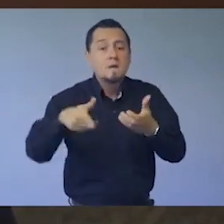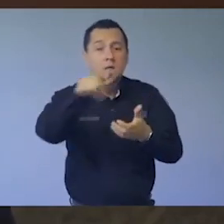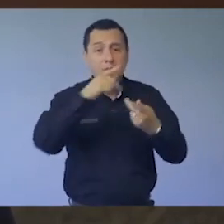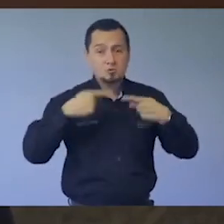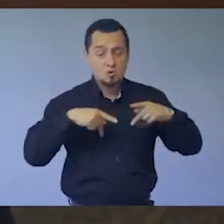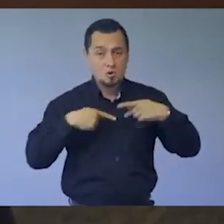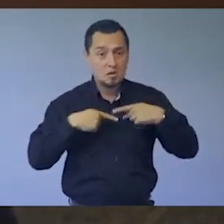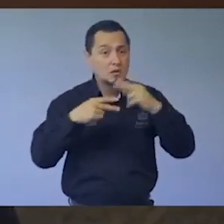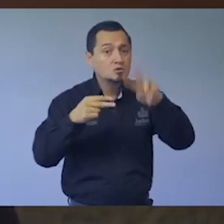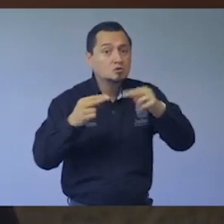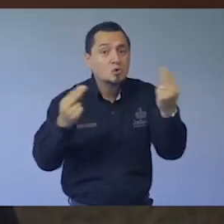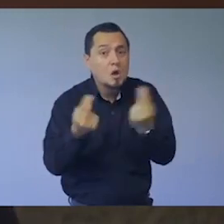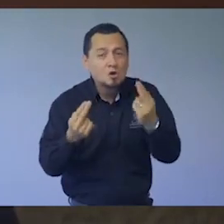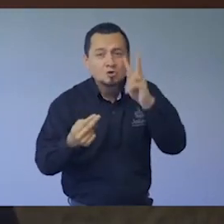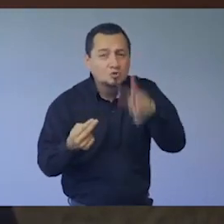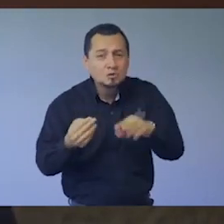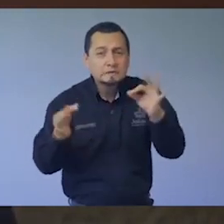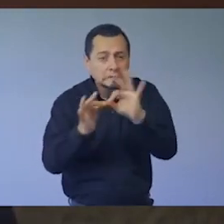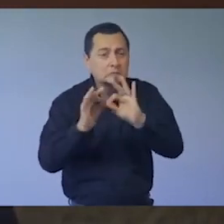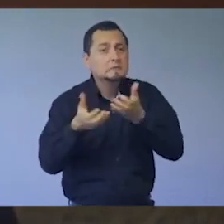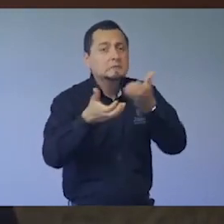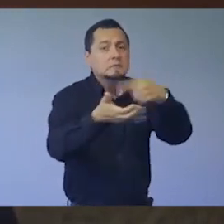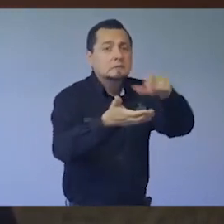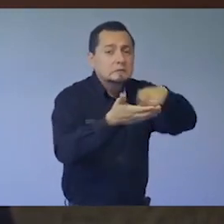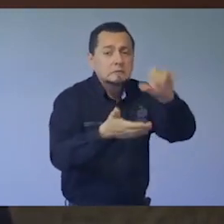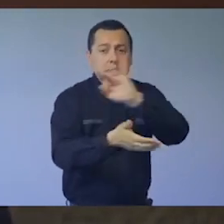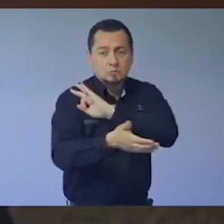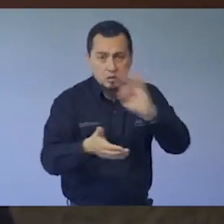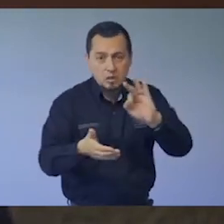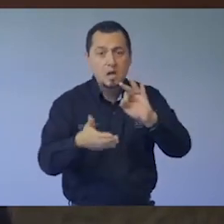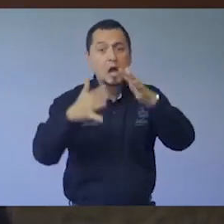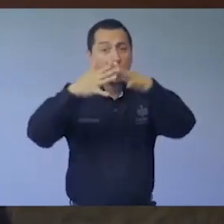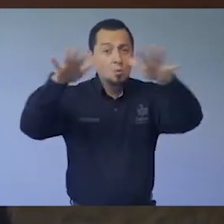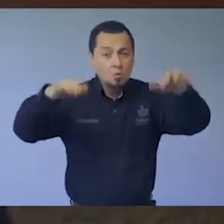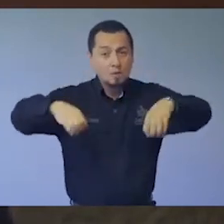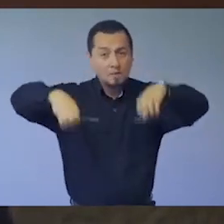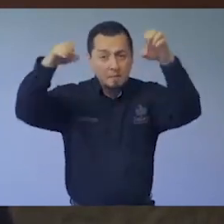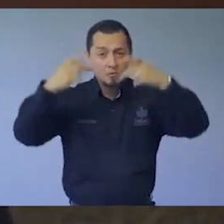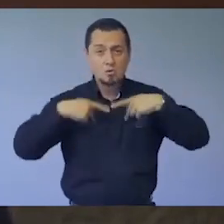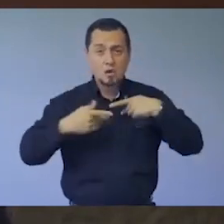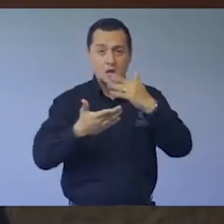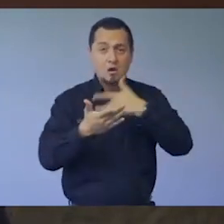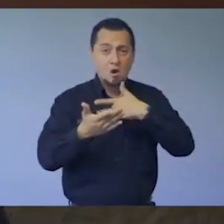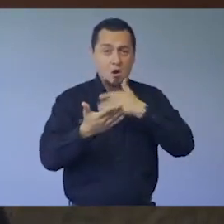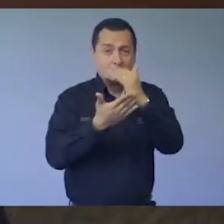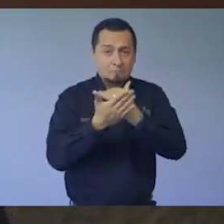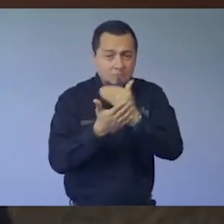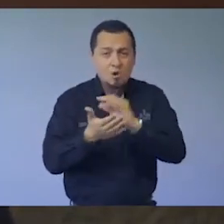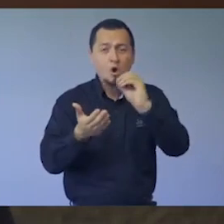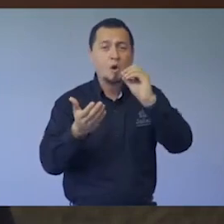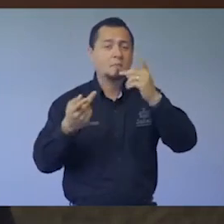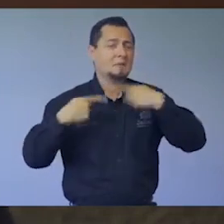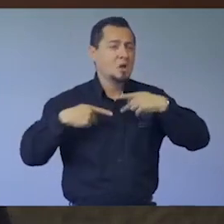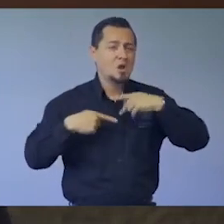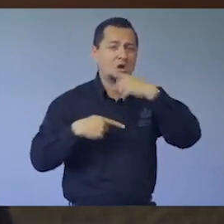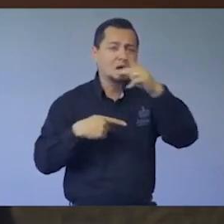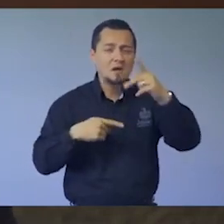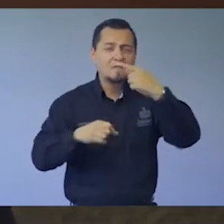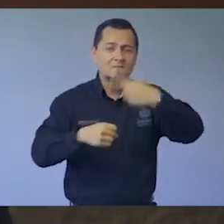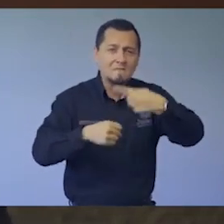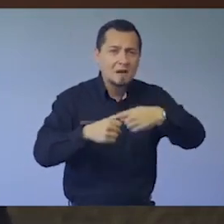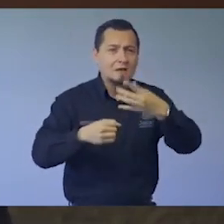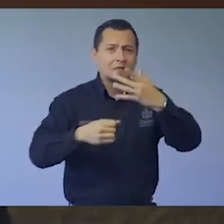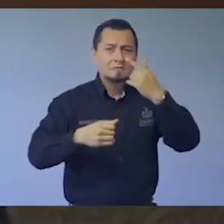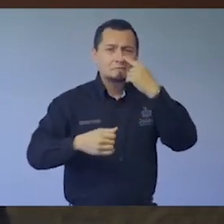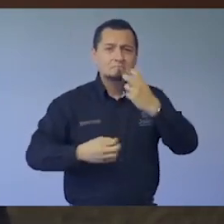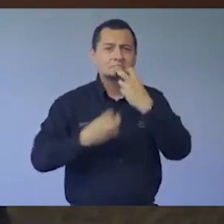estrictamente necesario. Segundo, la población considerada de riesgo, adultos mayores, personas con hipertensión o diabetes, personas con síntomas